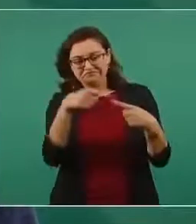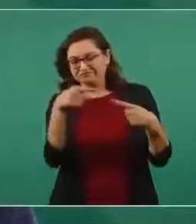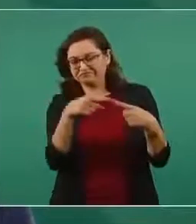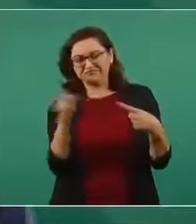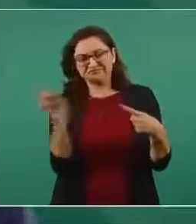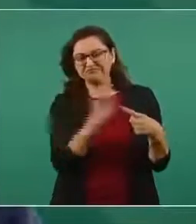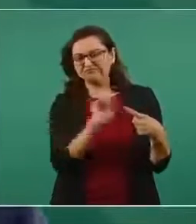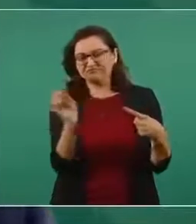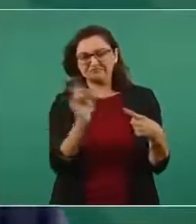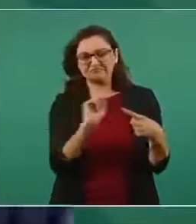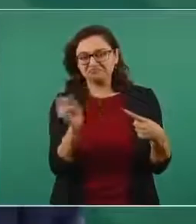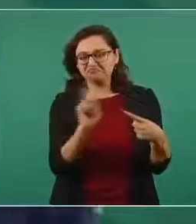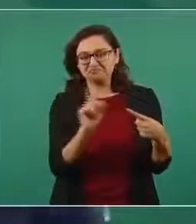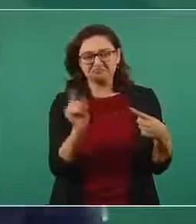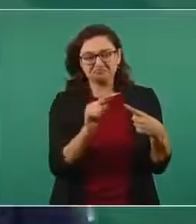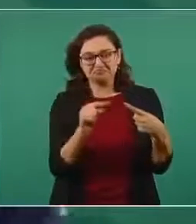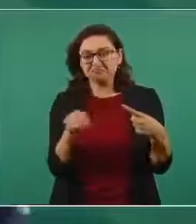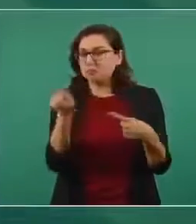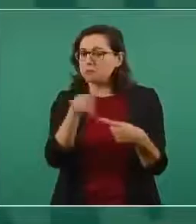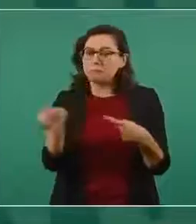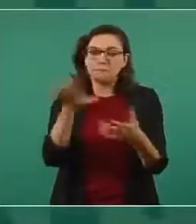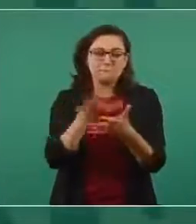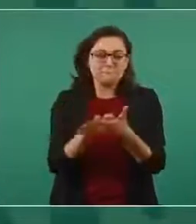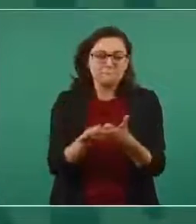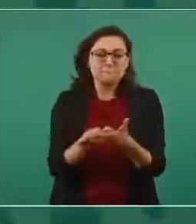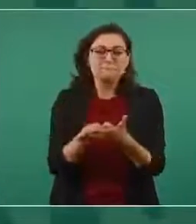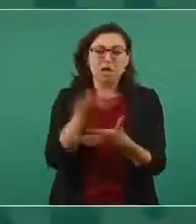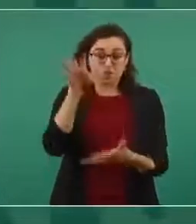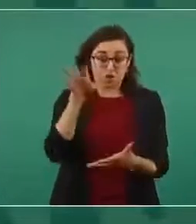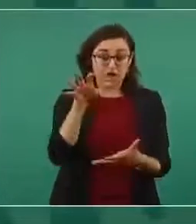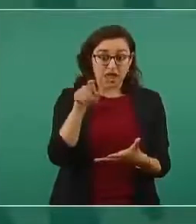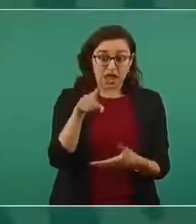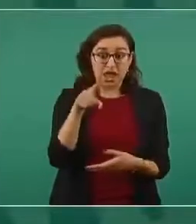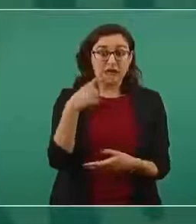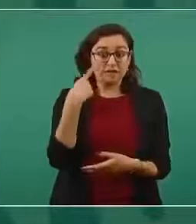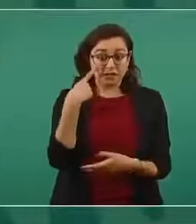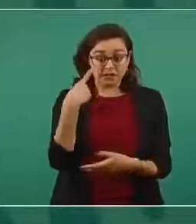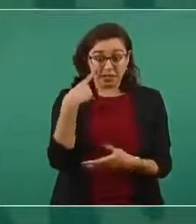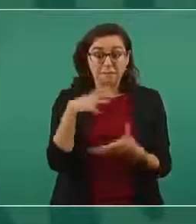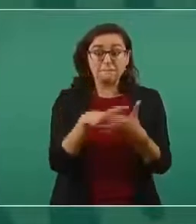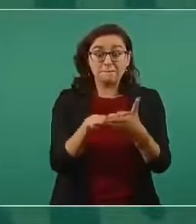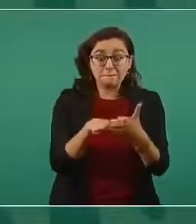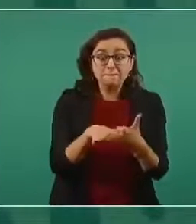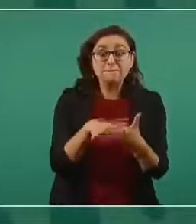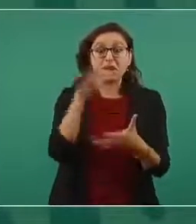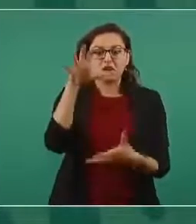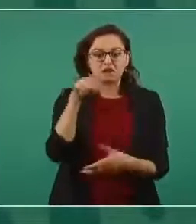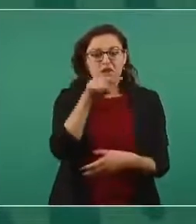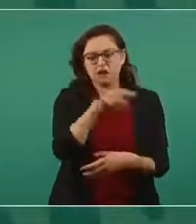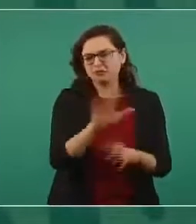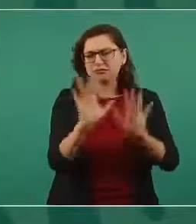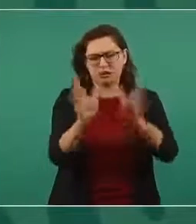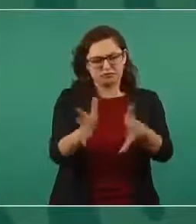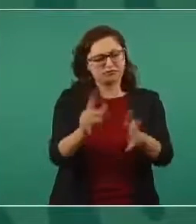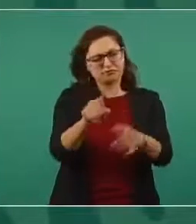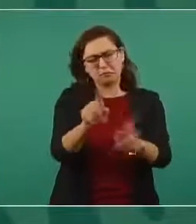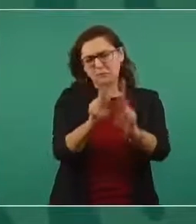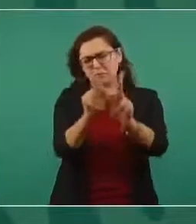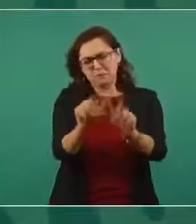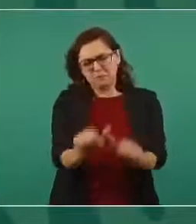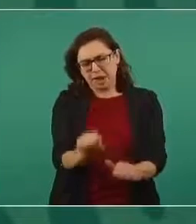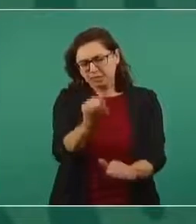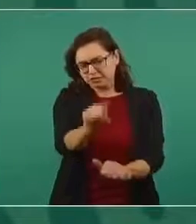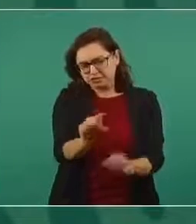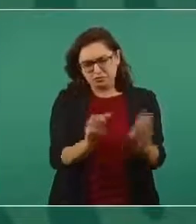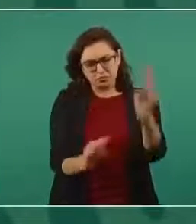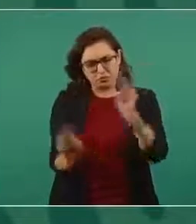mayoría sí quería lo de el memorial y decir ya si